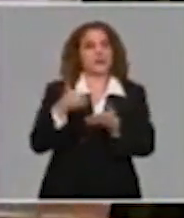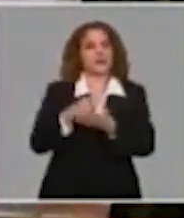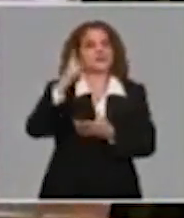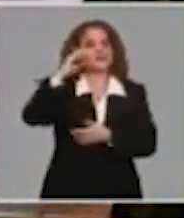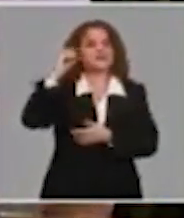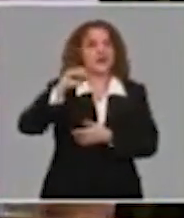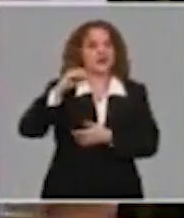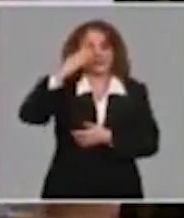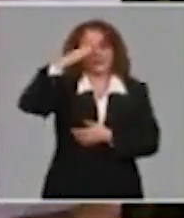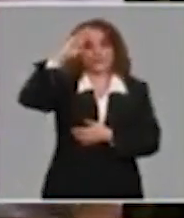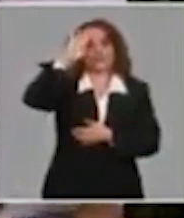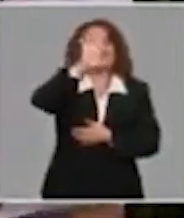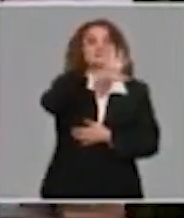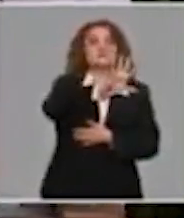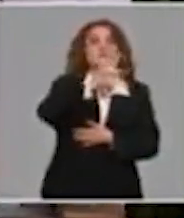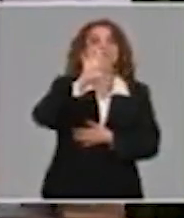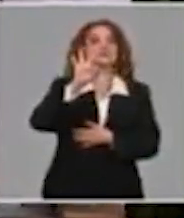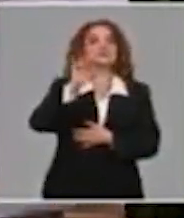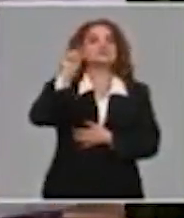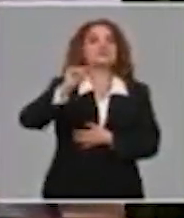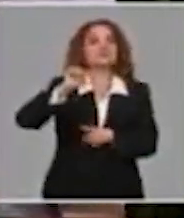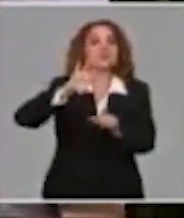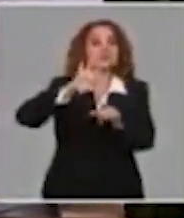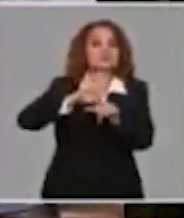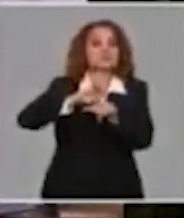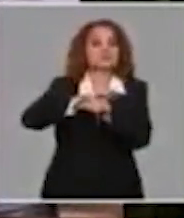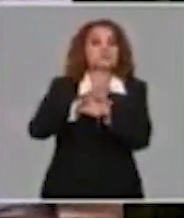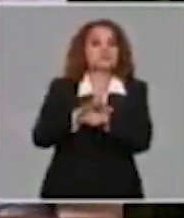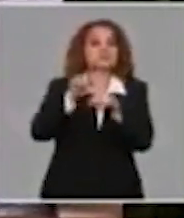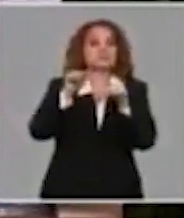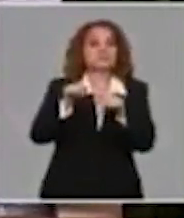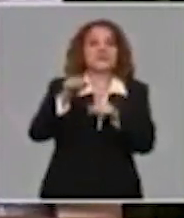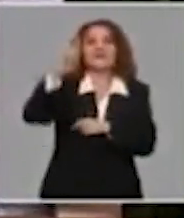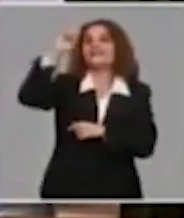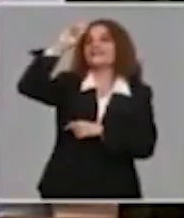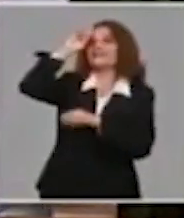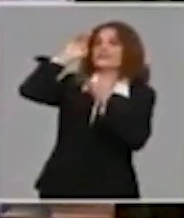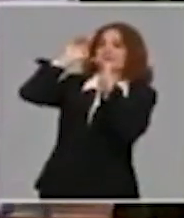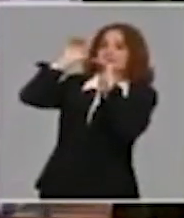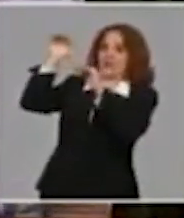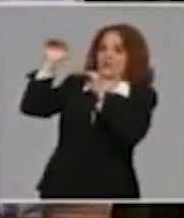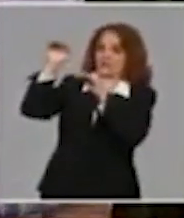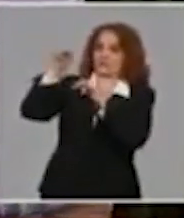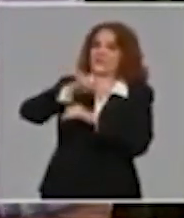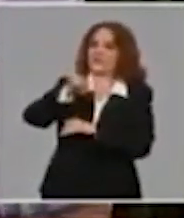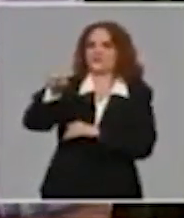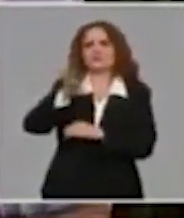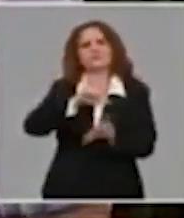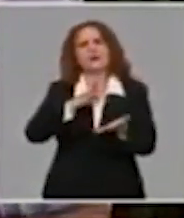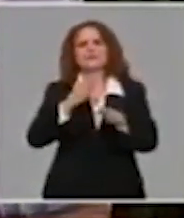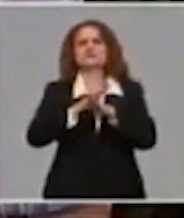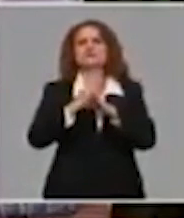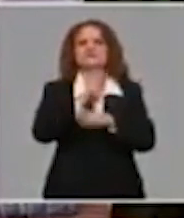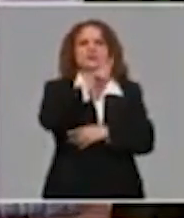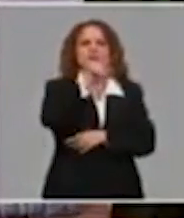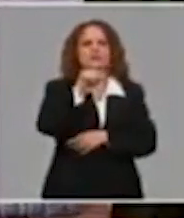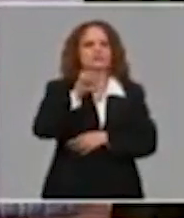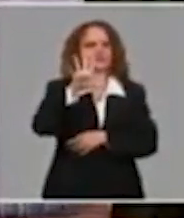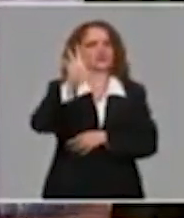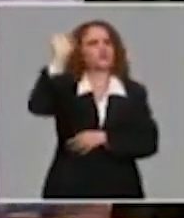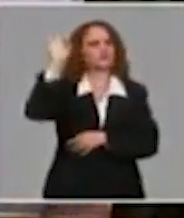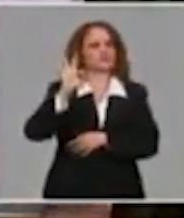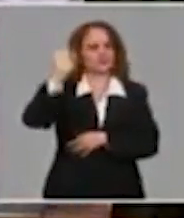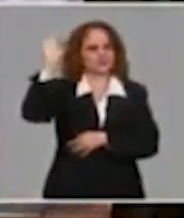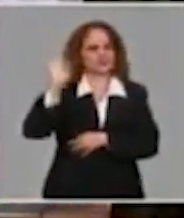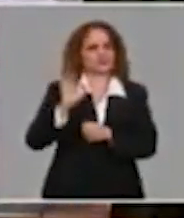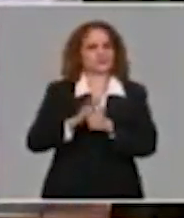activos, o sea, 58 casos enfermos confirmados ingresados. Eso habla de un 2,5%. Y